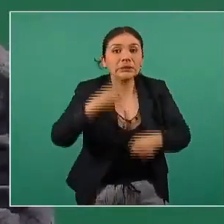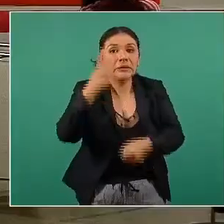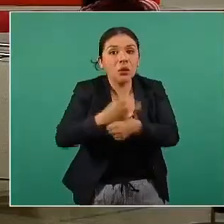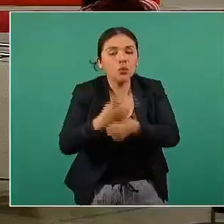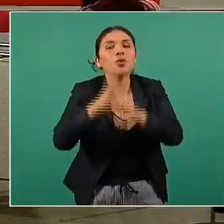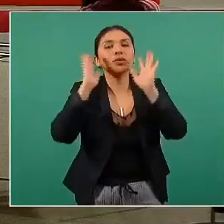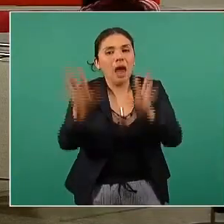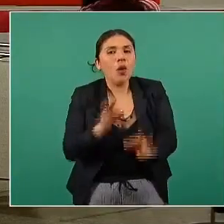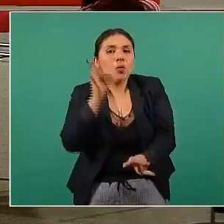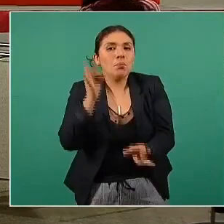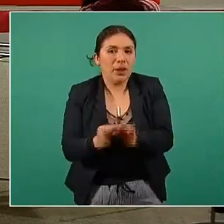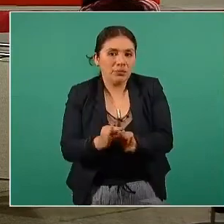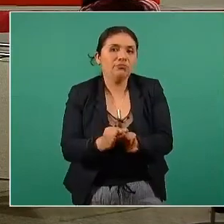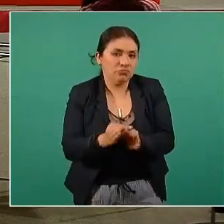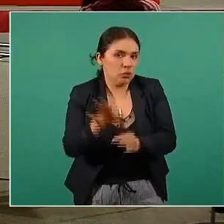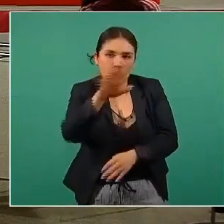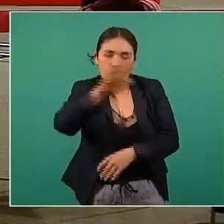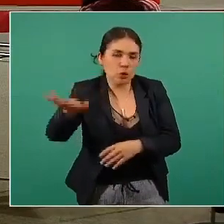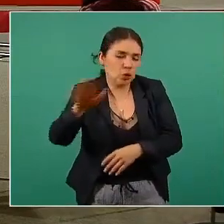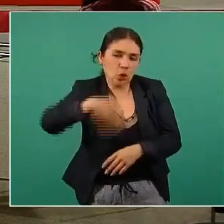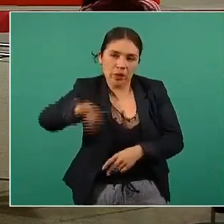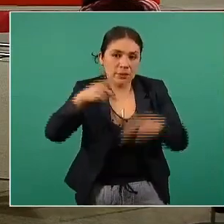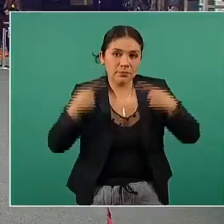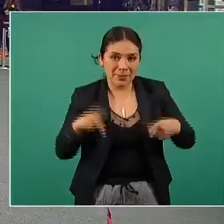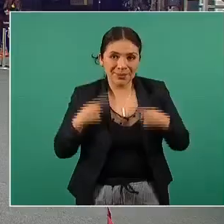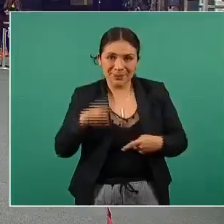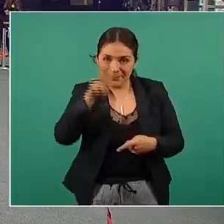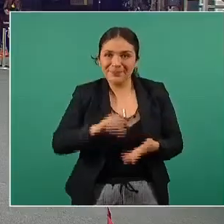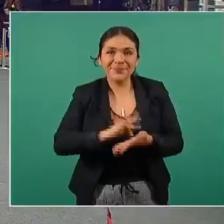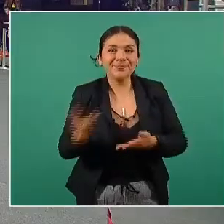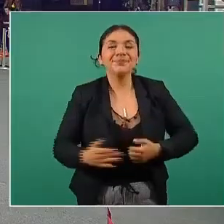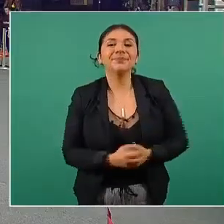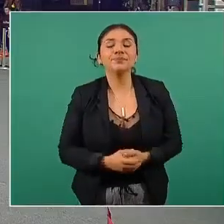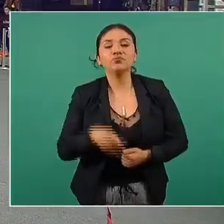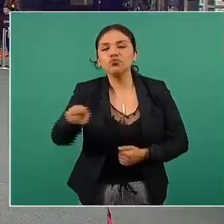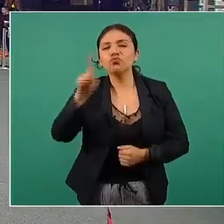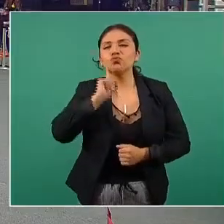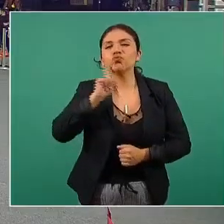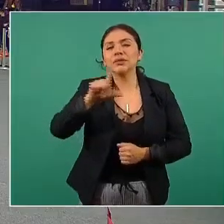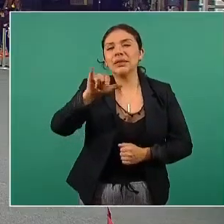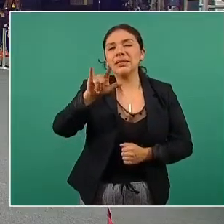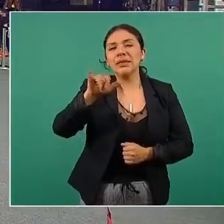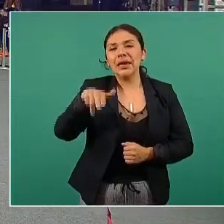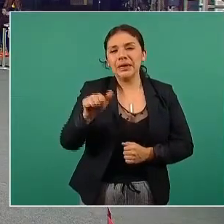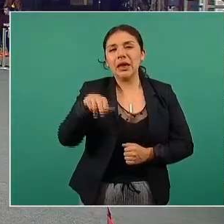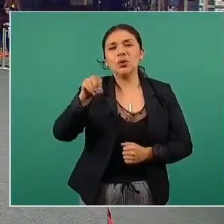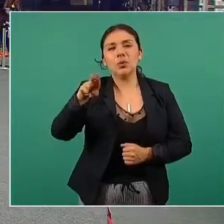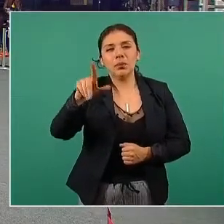esa parte muchas gracias Liliana Noble Pulso Saludable